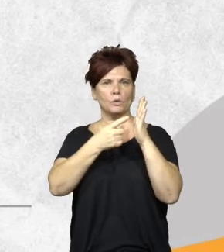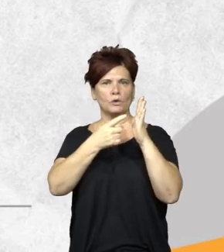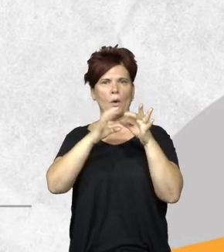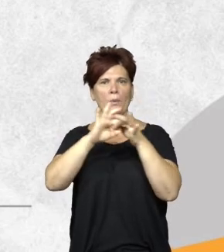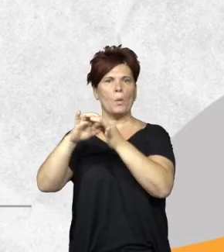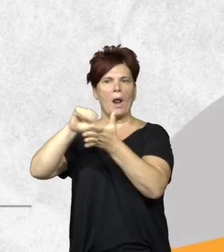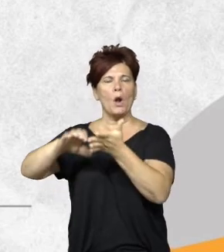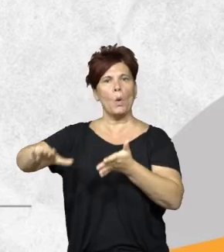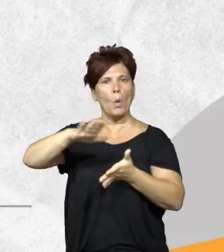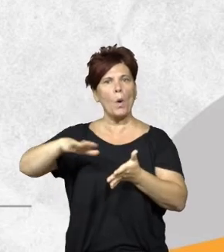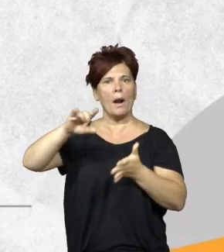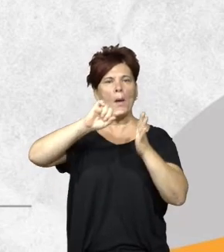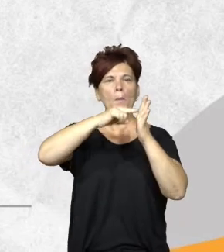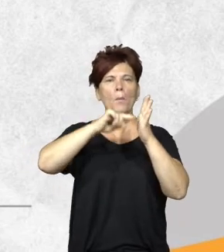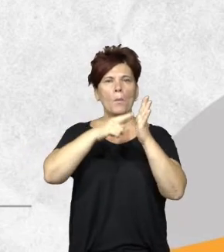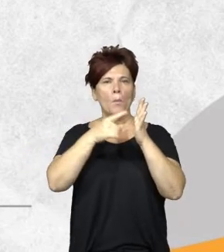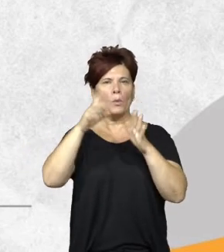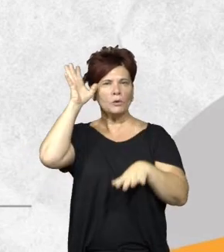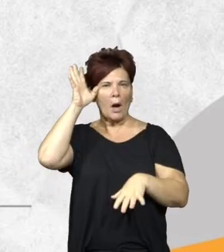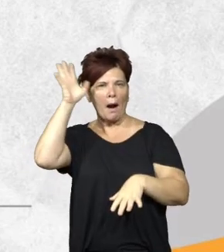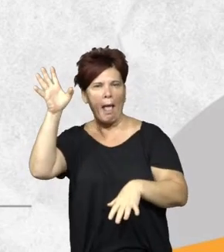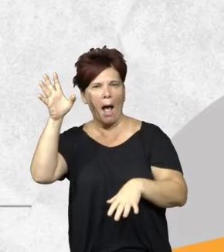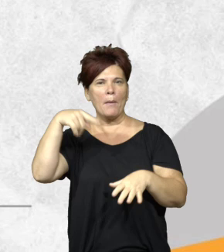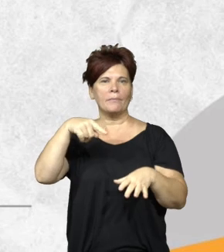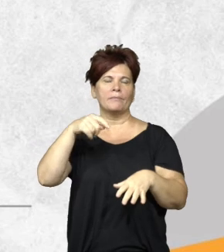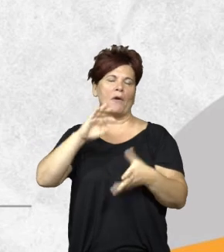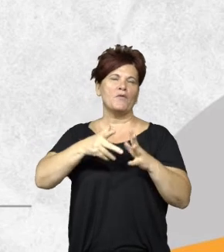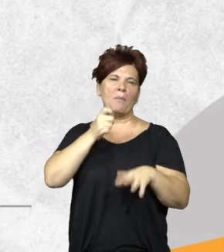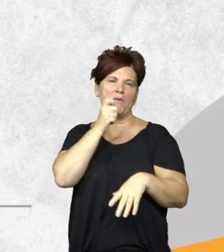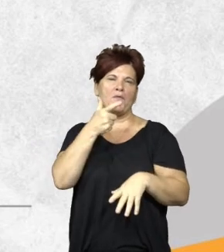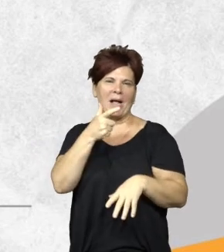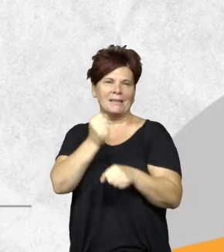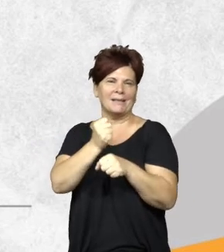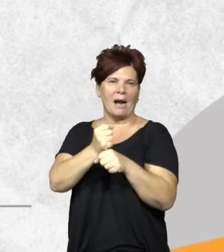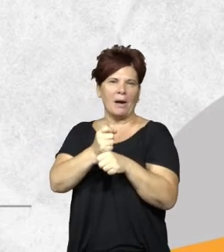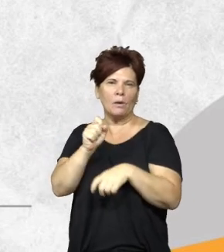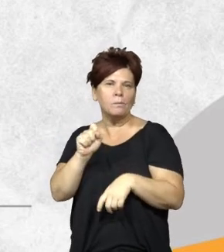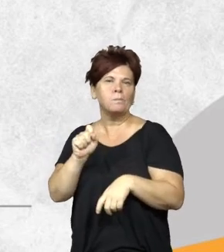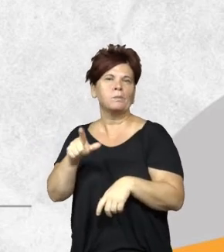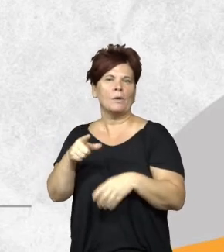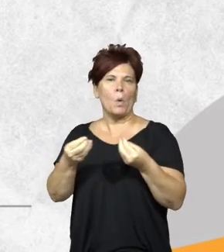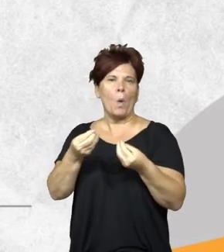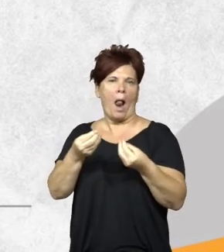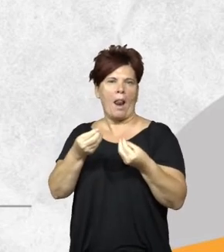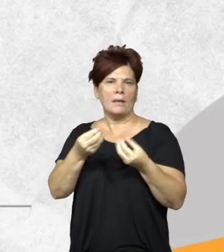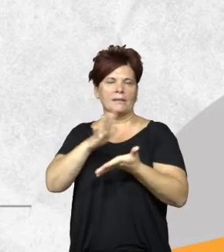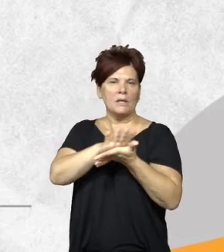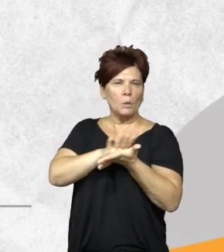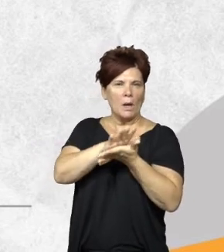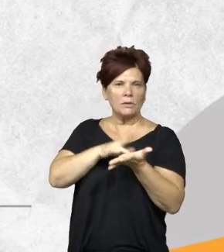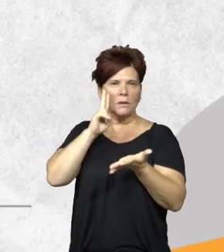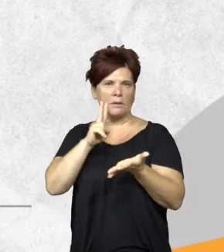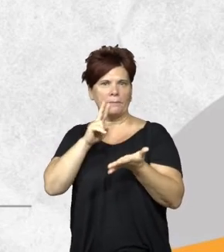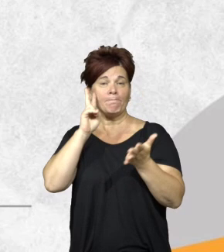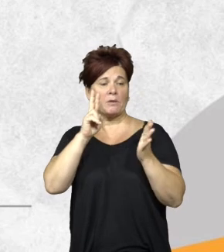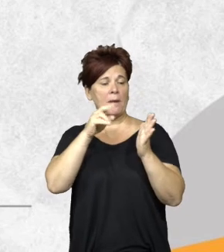esos cuadritos que están para marcar son todos los agravantes así al inspector se le hace más fácil la tarea de determinar cuáles han sido los agravantes constatados se llenan las